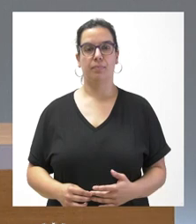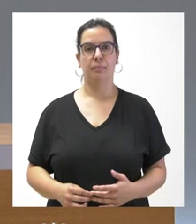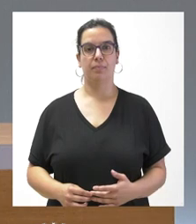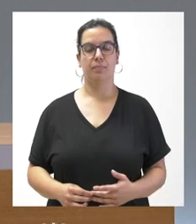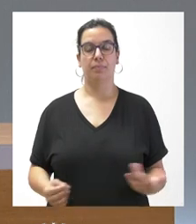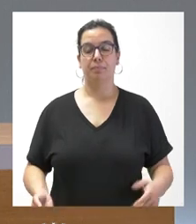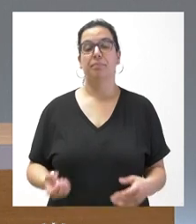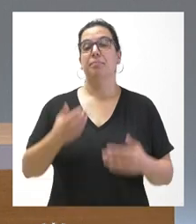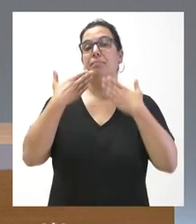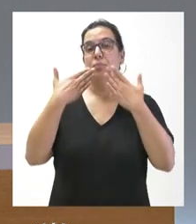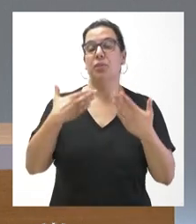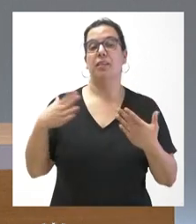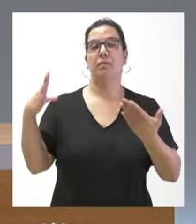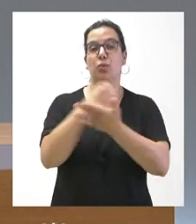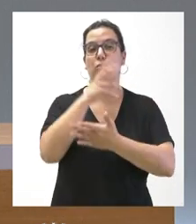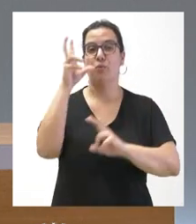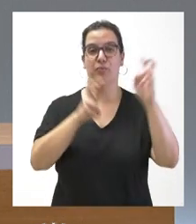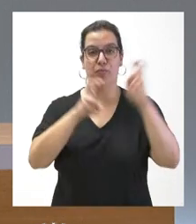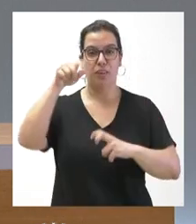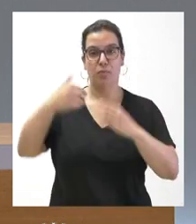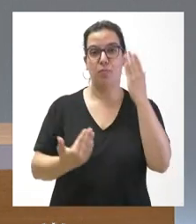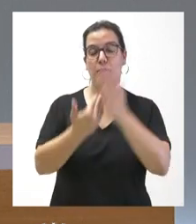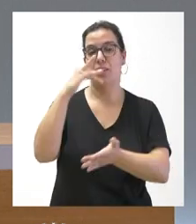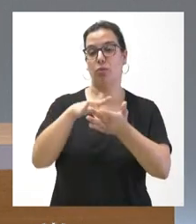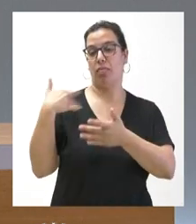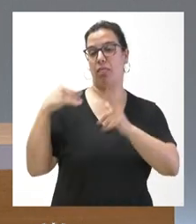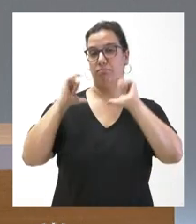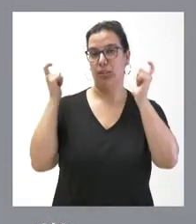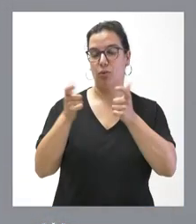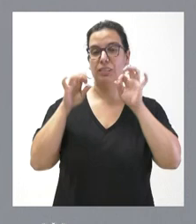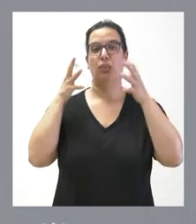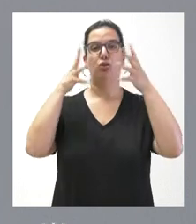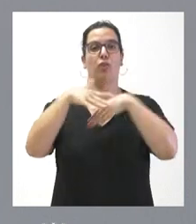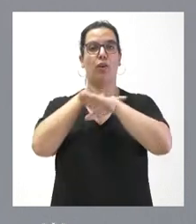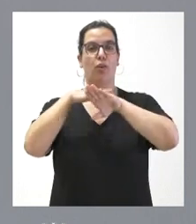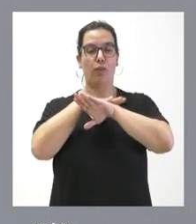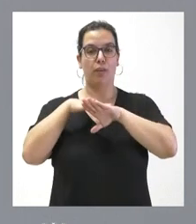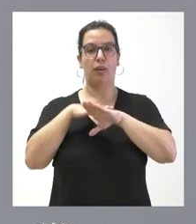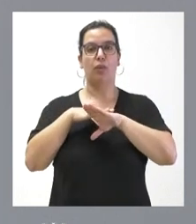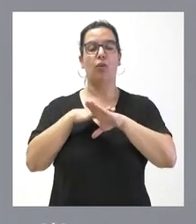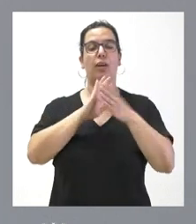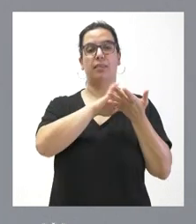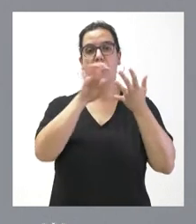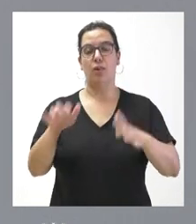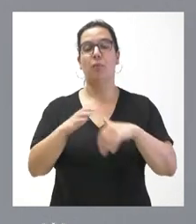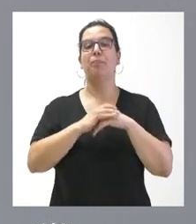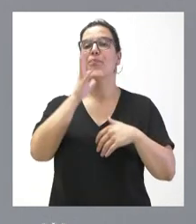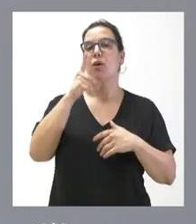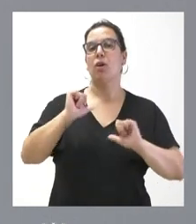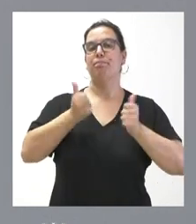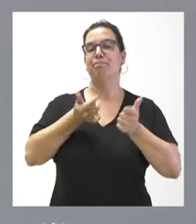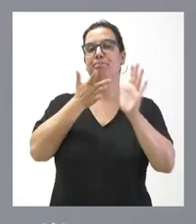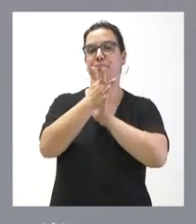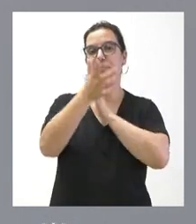Muchas gracias a todos ustedes por su presencia hoy aquí esta mañana donde hemos tenido una reunión del Consejo de Gobierno de Castilla y León y paso a detallarles